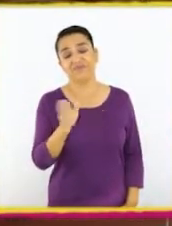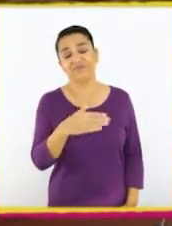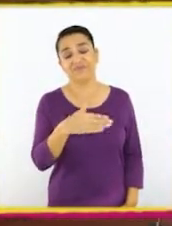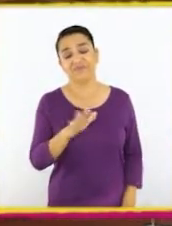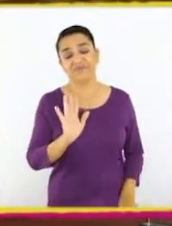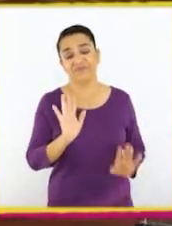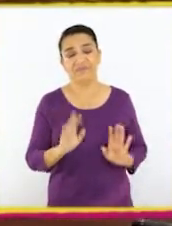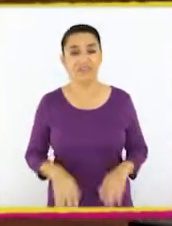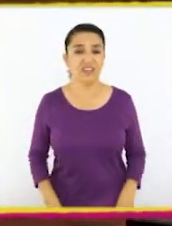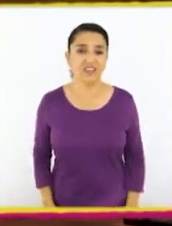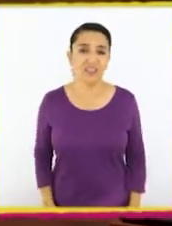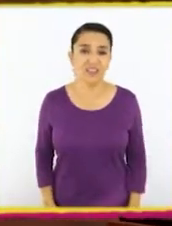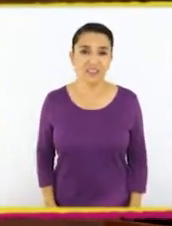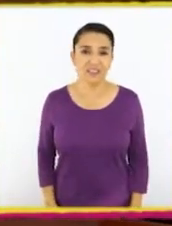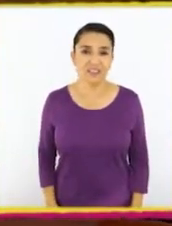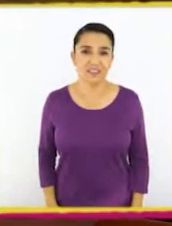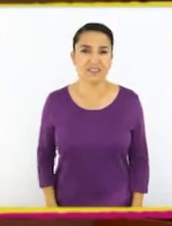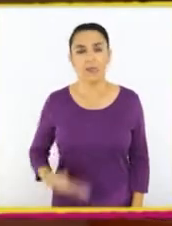más ver en la TV.